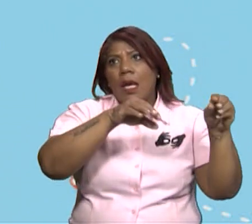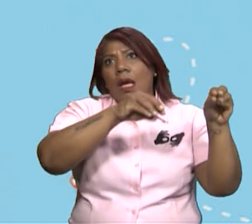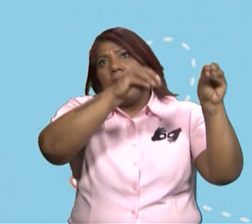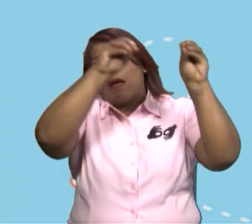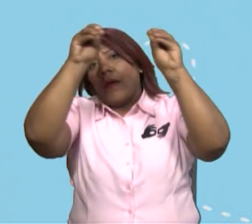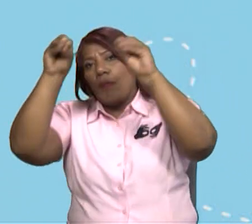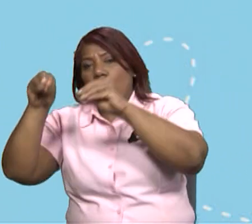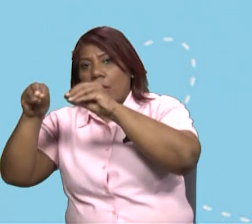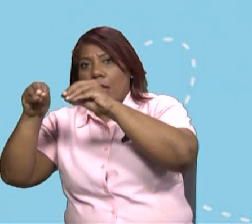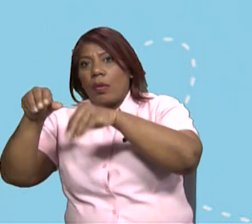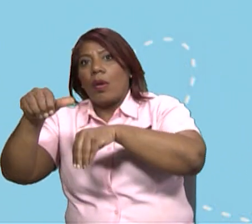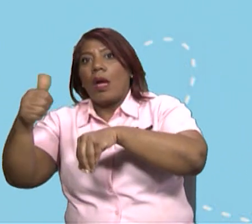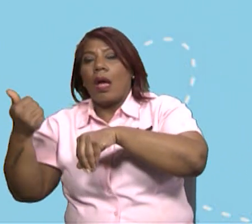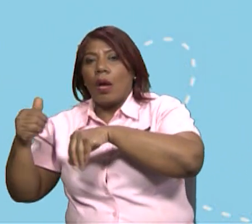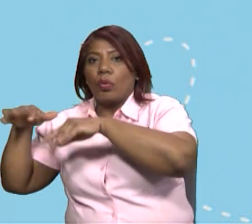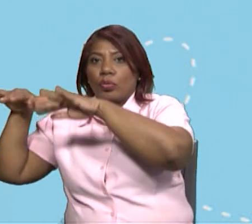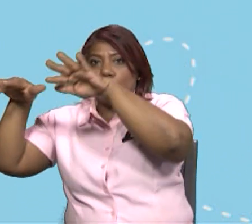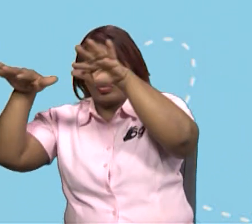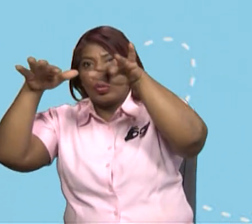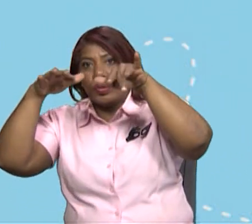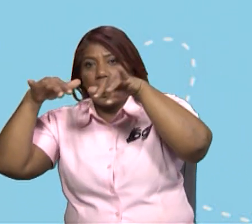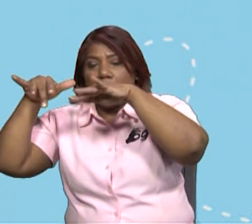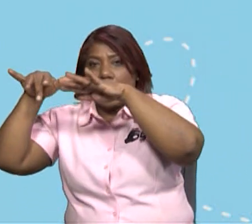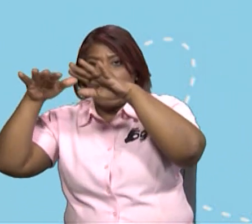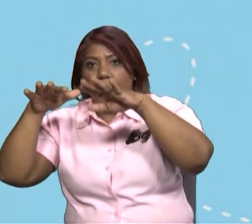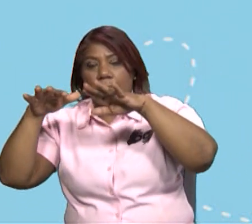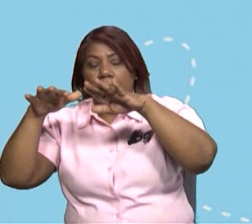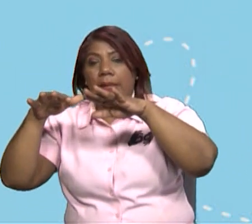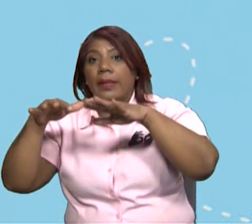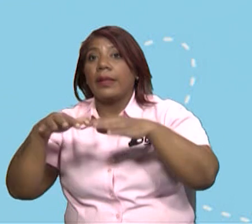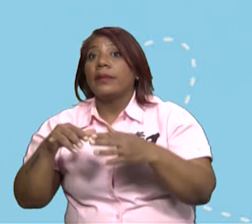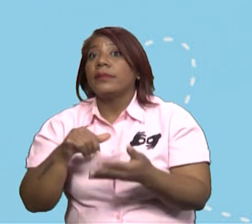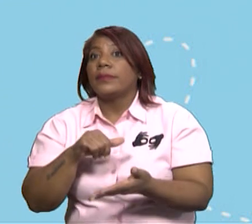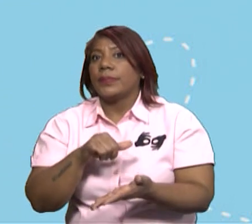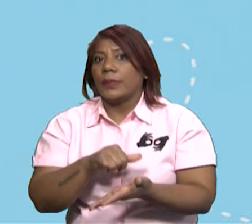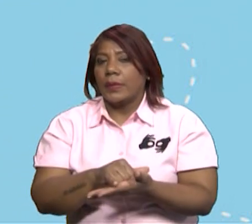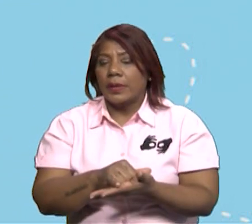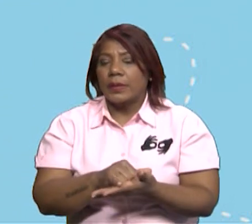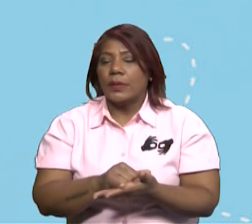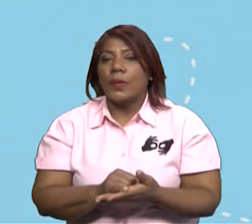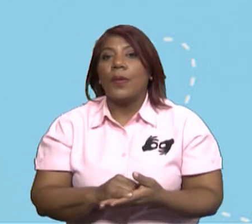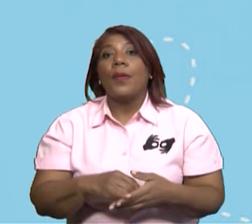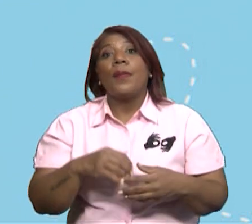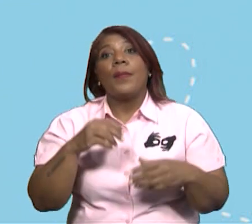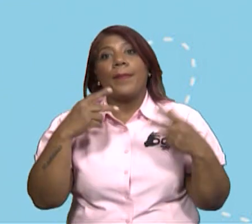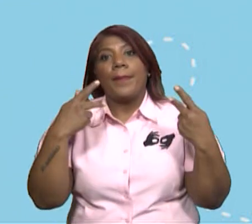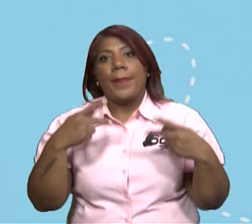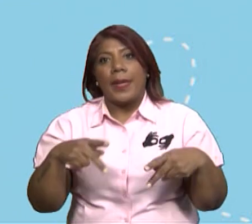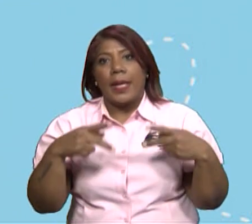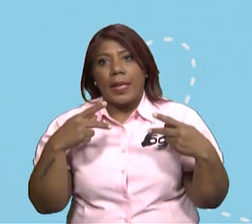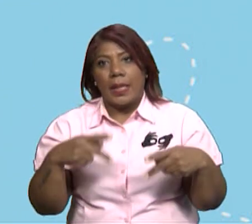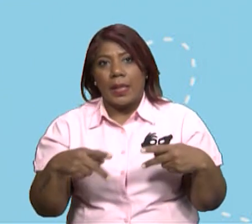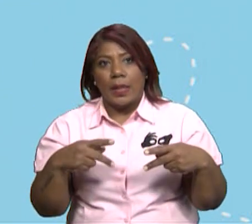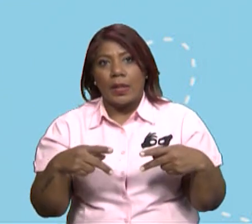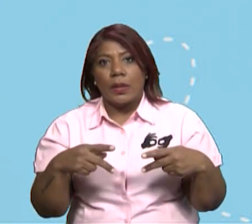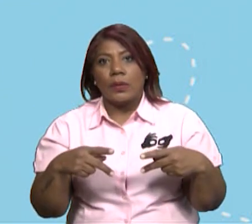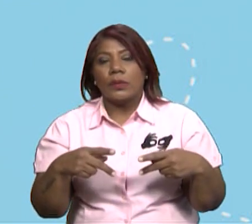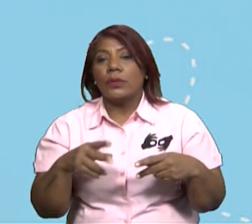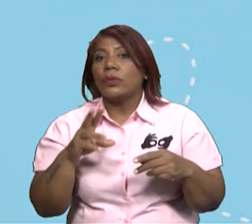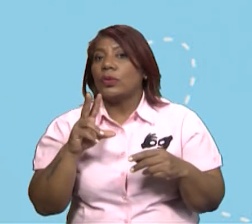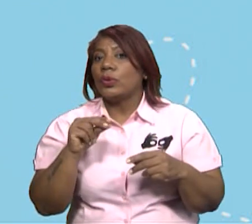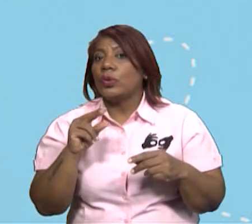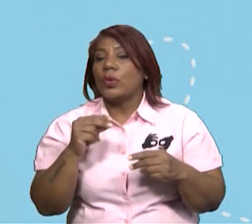afectan el ecosistema en el que se introducen. Estas especies pueden ejercer una influencia devastadora